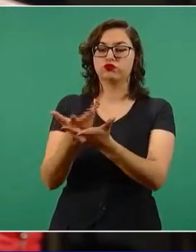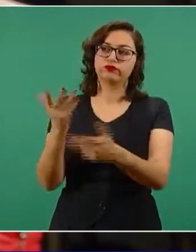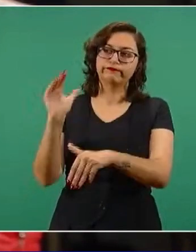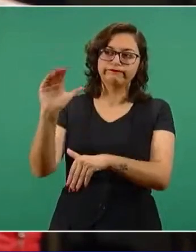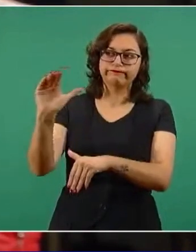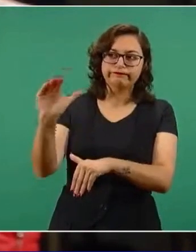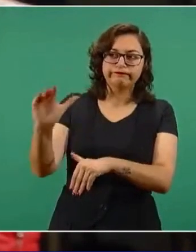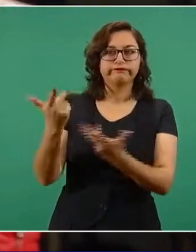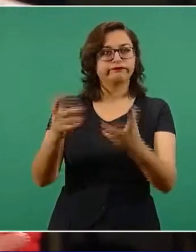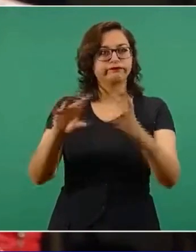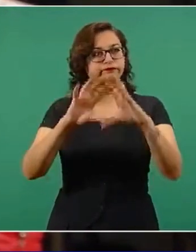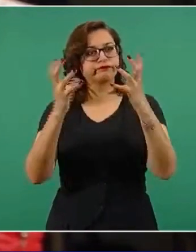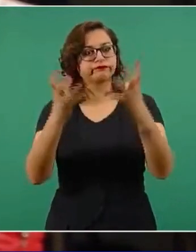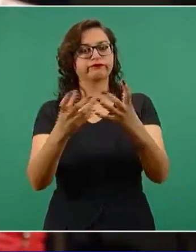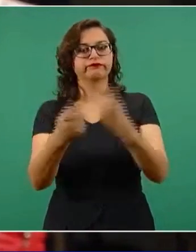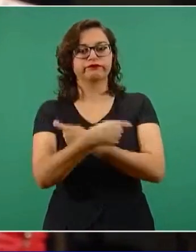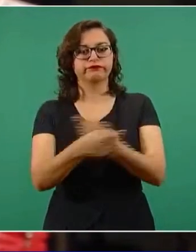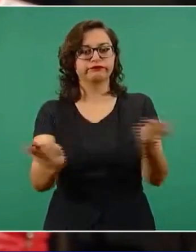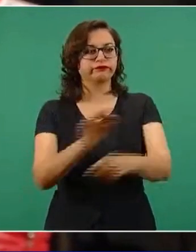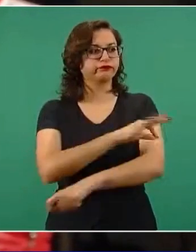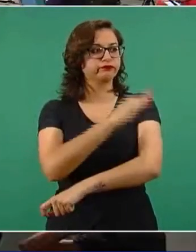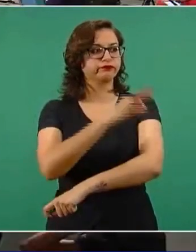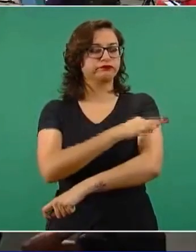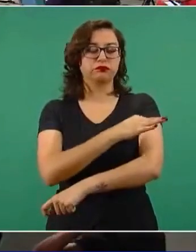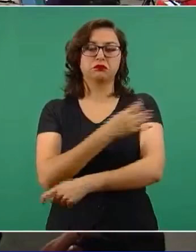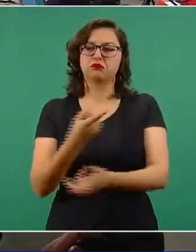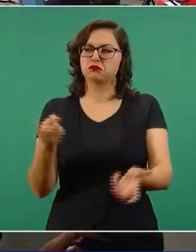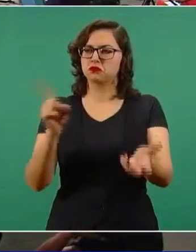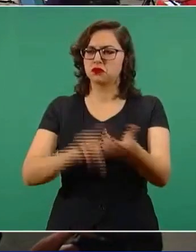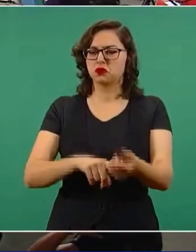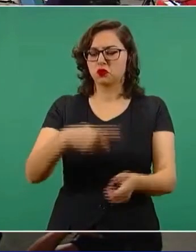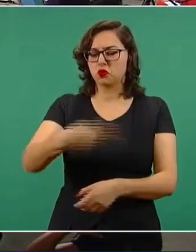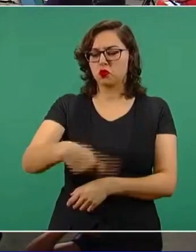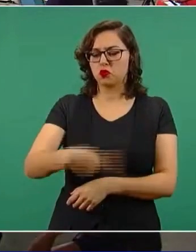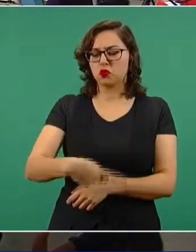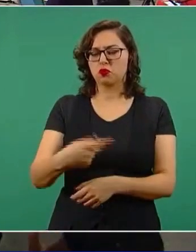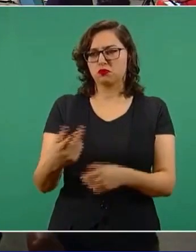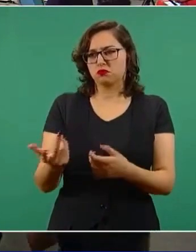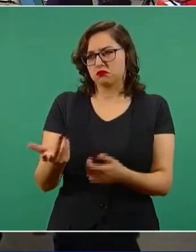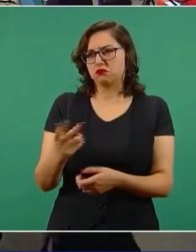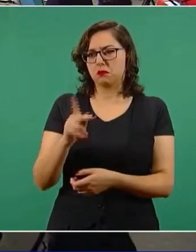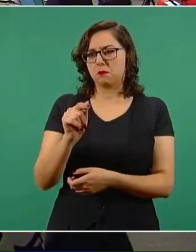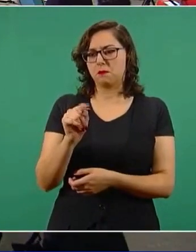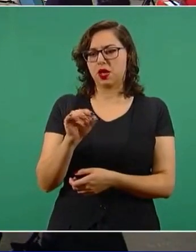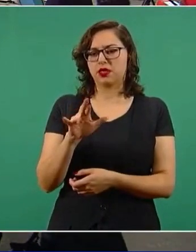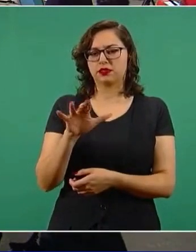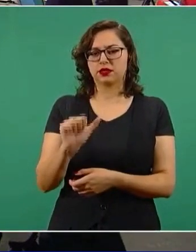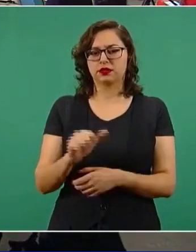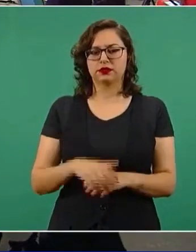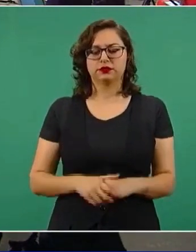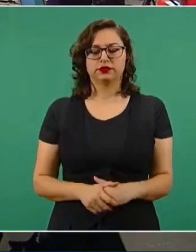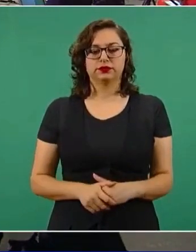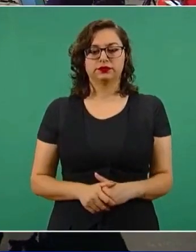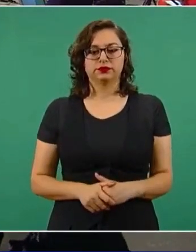este acceso a la vacuna por salvoconducto de la vacuna patria? Sería la primera. Gracias, presidente. Marcelo.